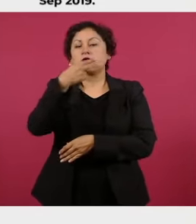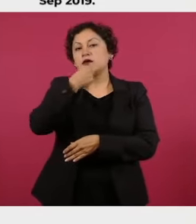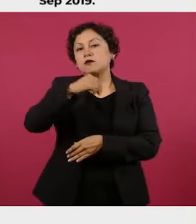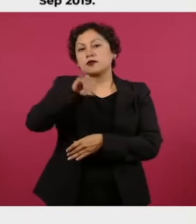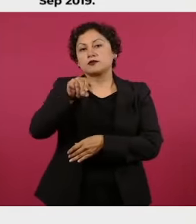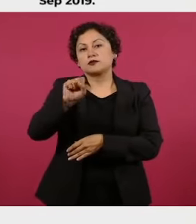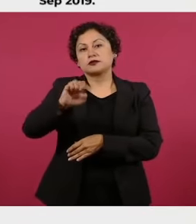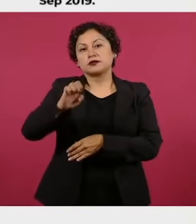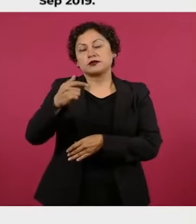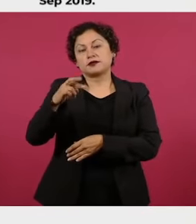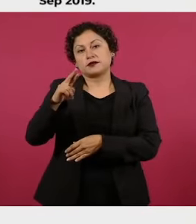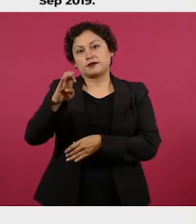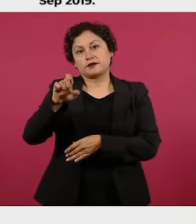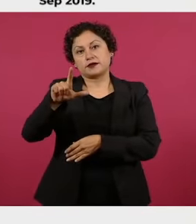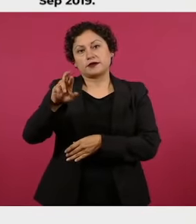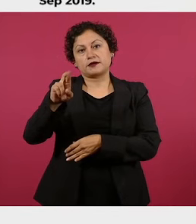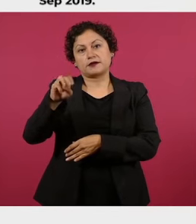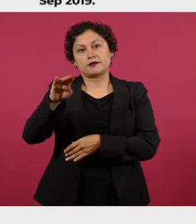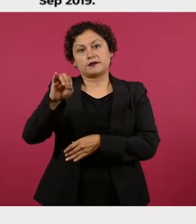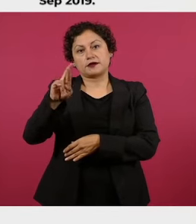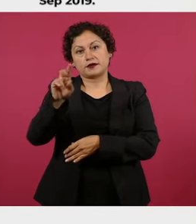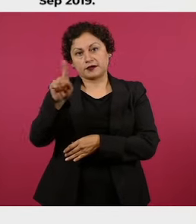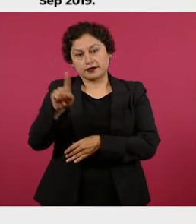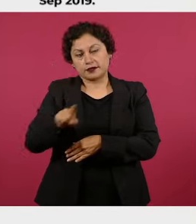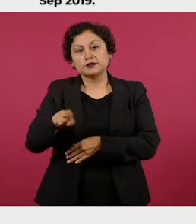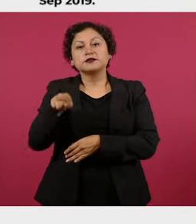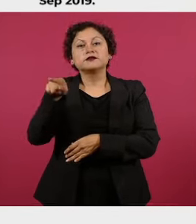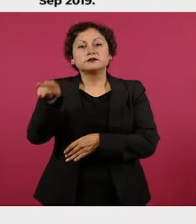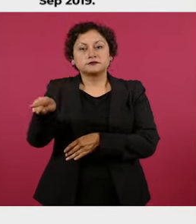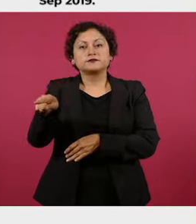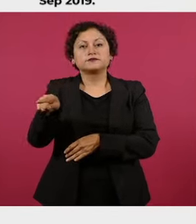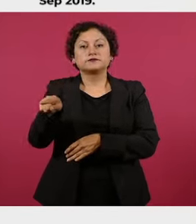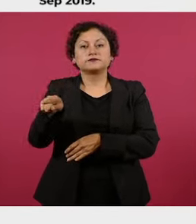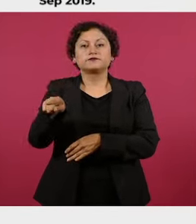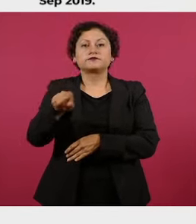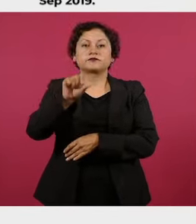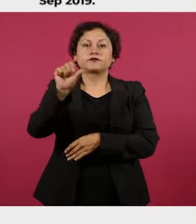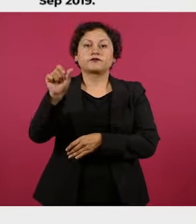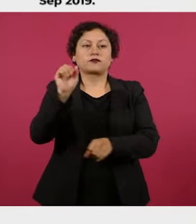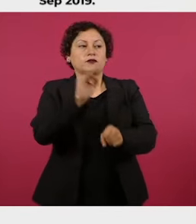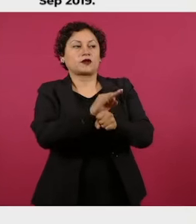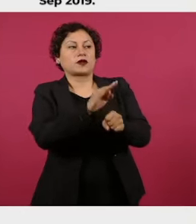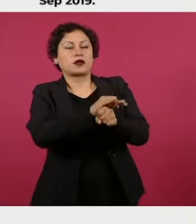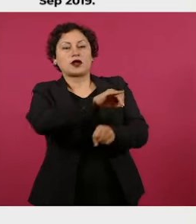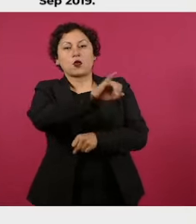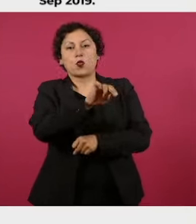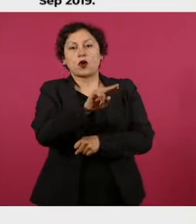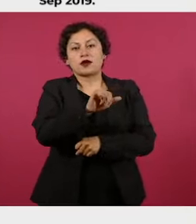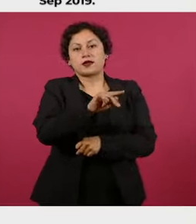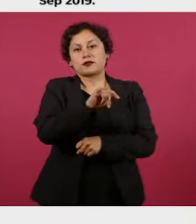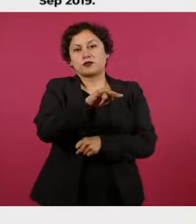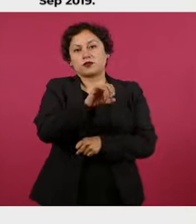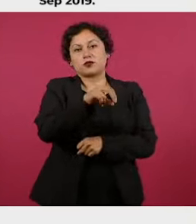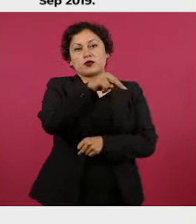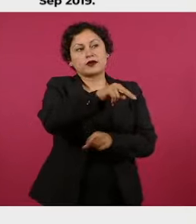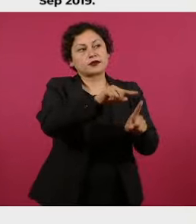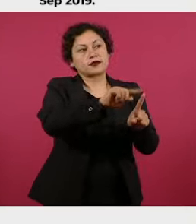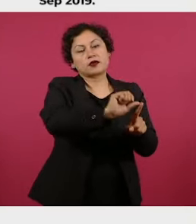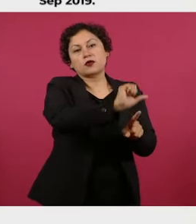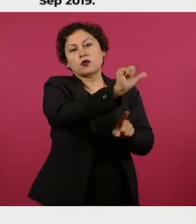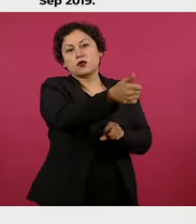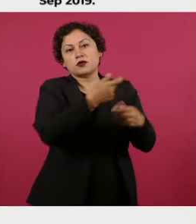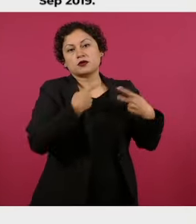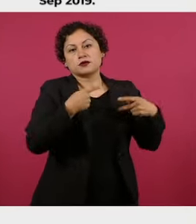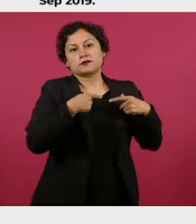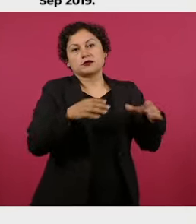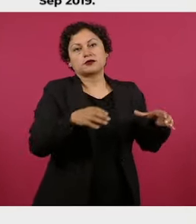Montaño. El favorecido es Juan Antonio N., quien habría participado con otras personas en el intento